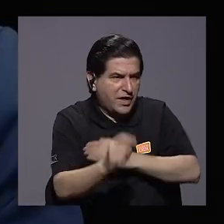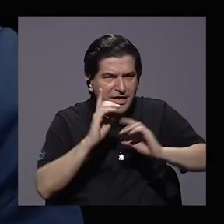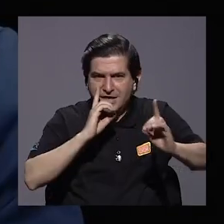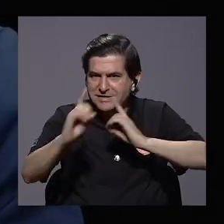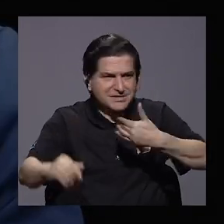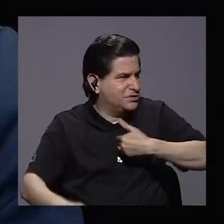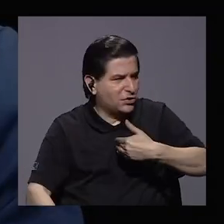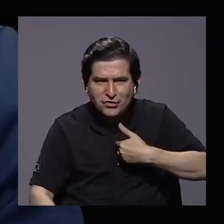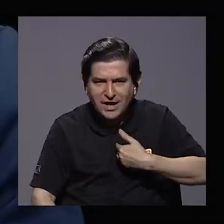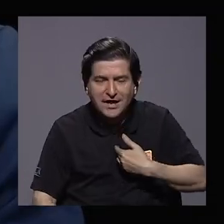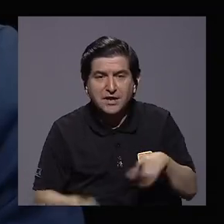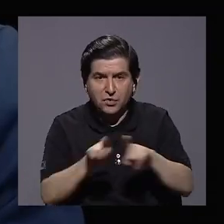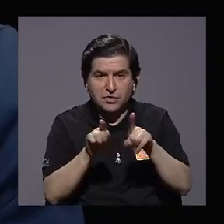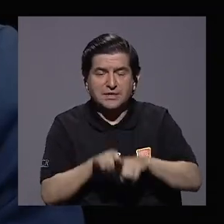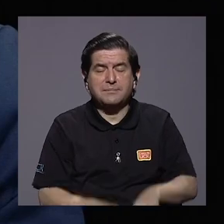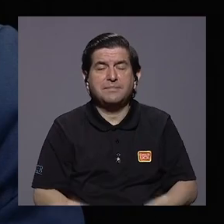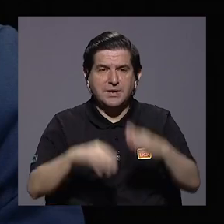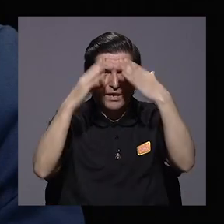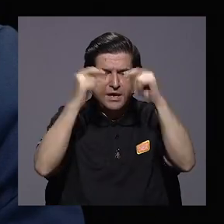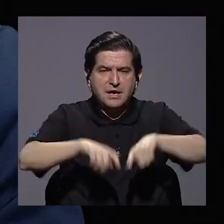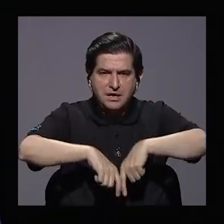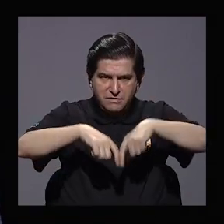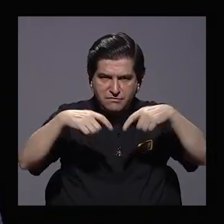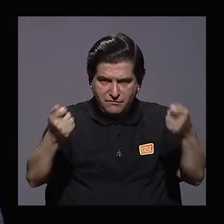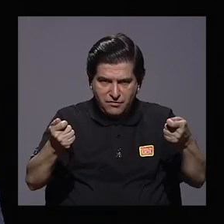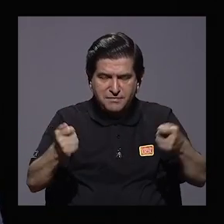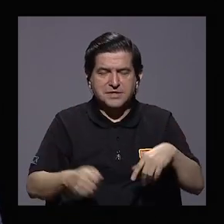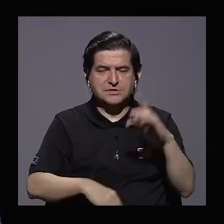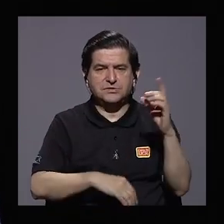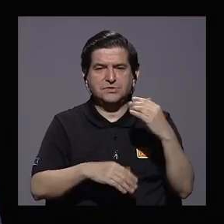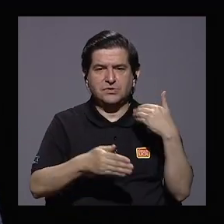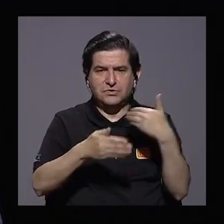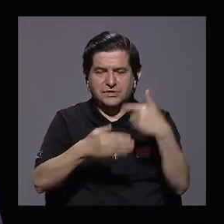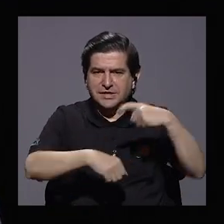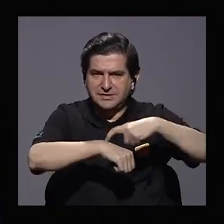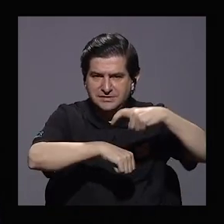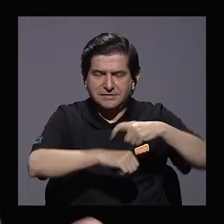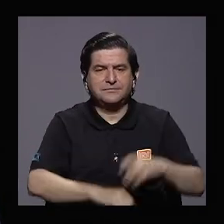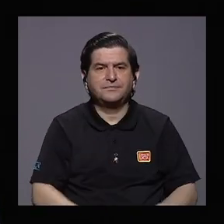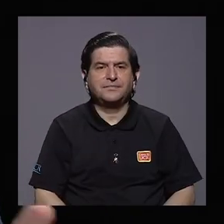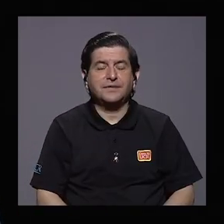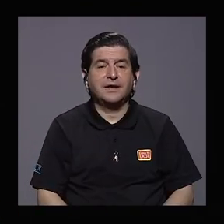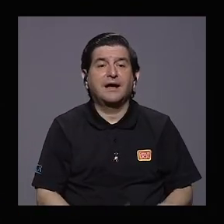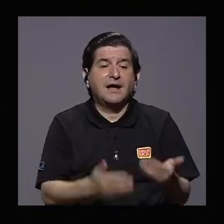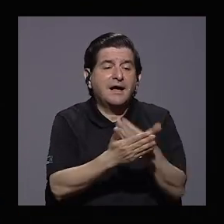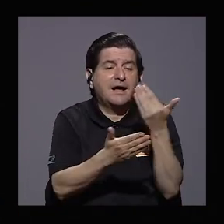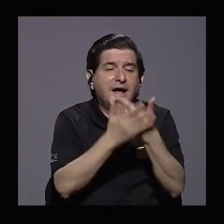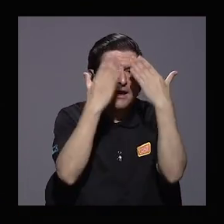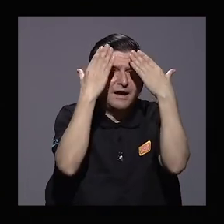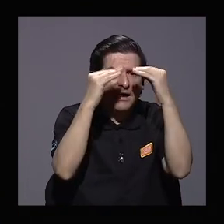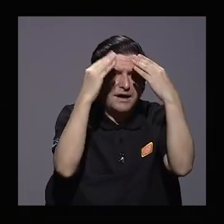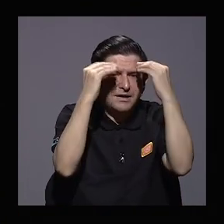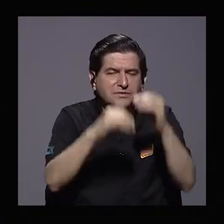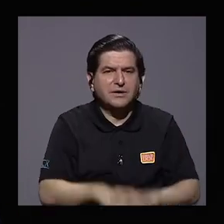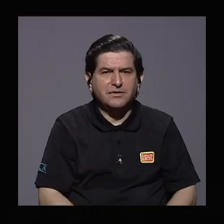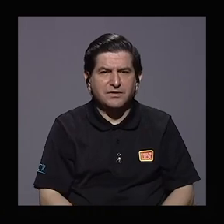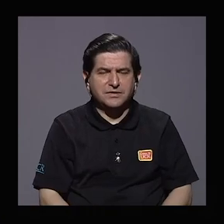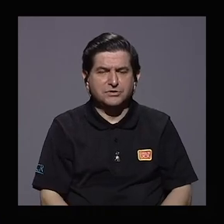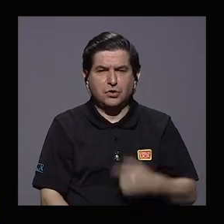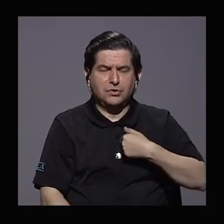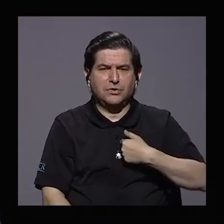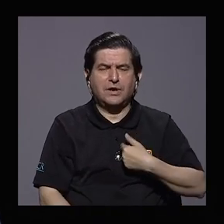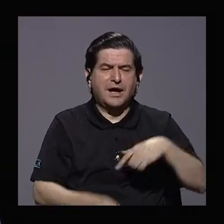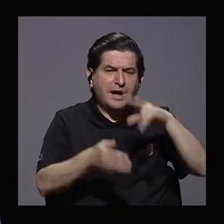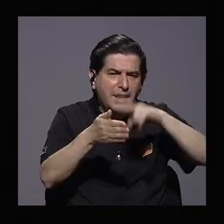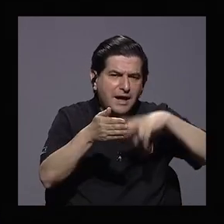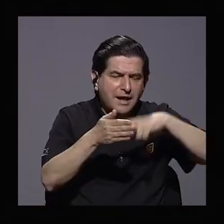dialogando. Además, hay que dar un dato periodístico que salió en estos días, que es que la actualización de los datos se está leyendo de manera extemporánea